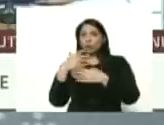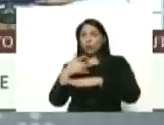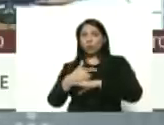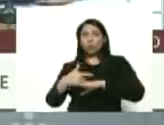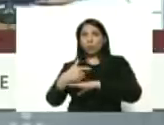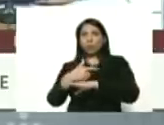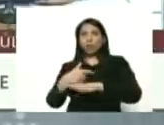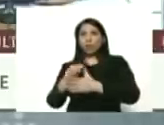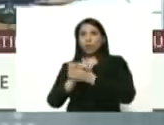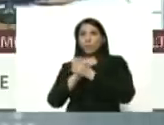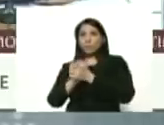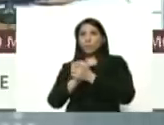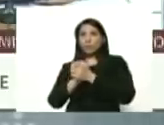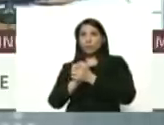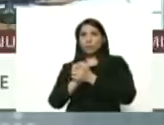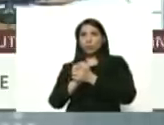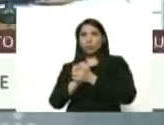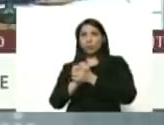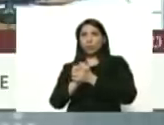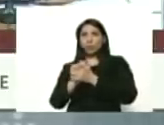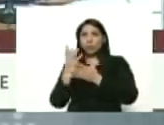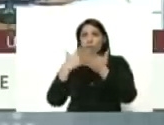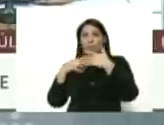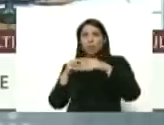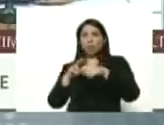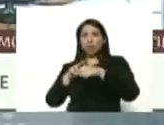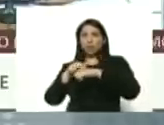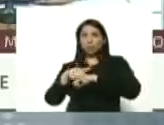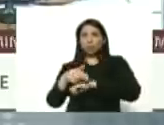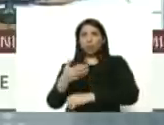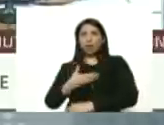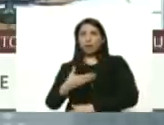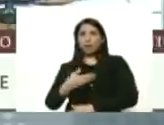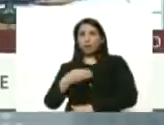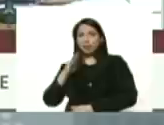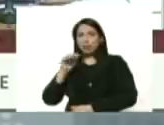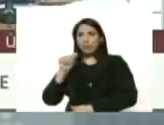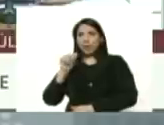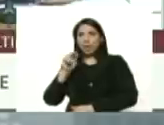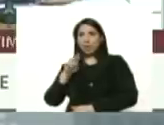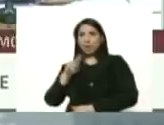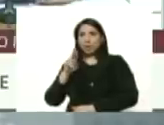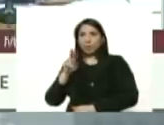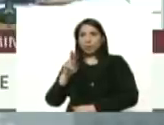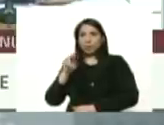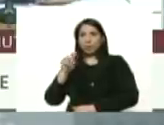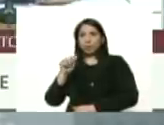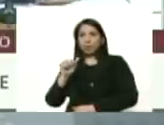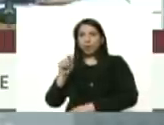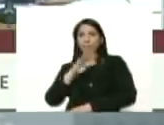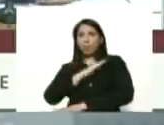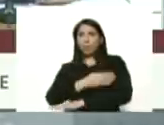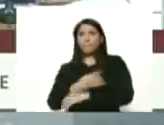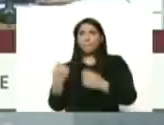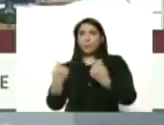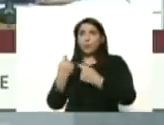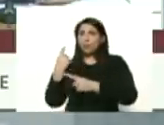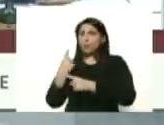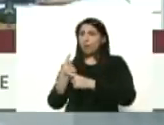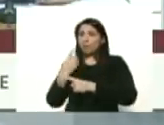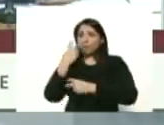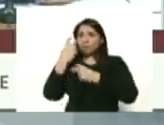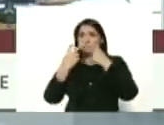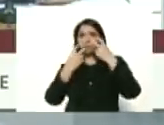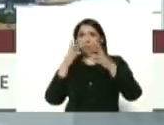compañero Héctor Rodríguez alcalde de Baruta poder popular vamos a entrarle con